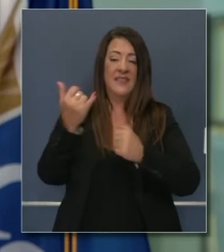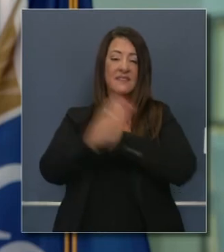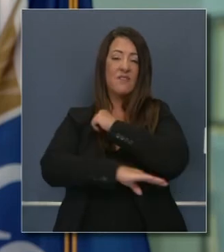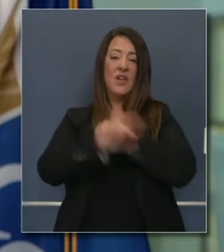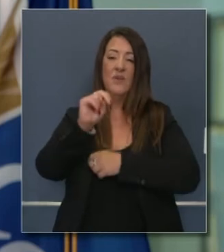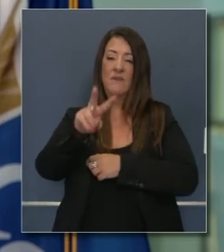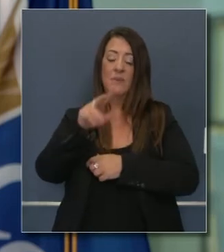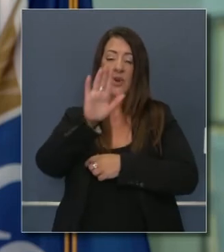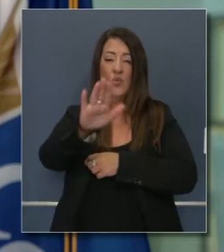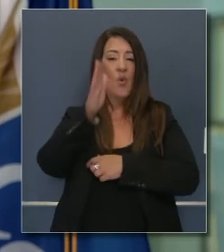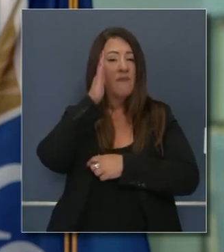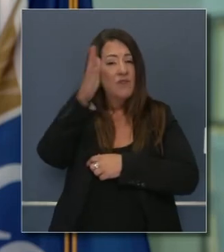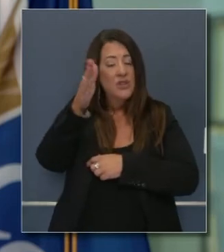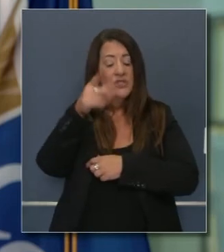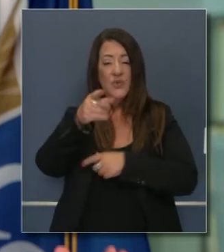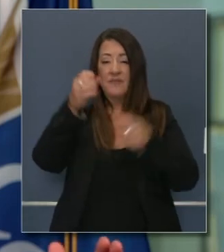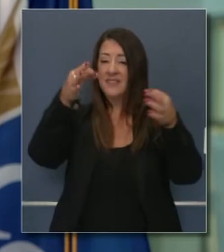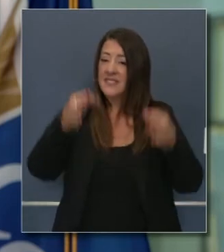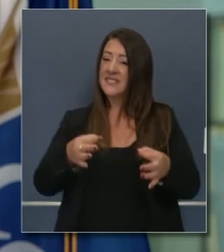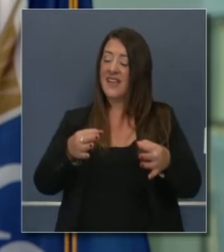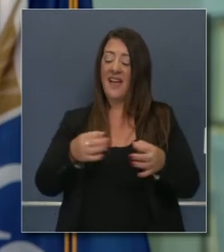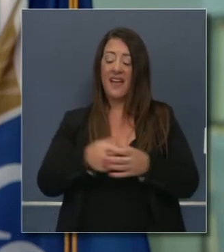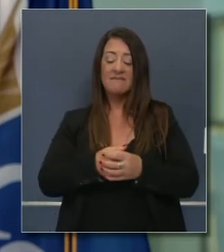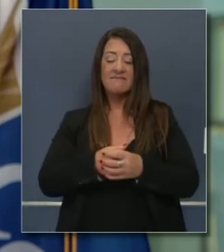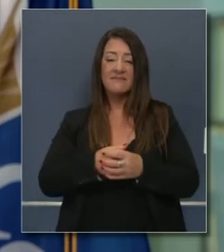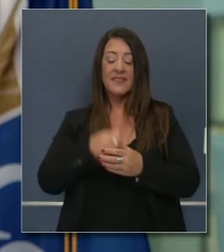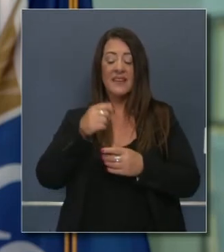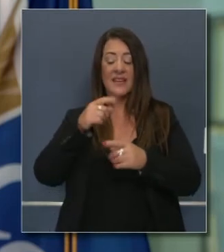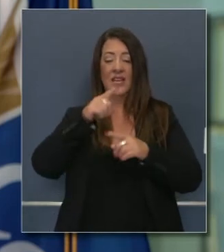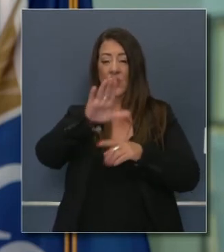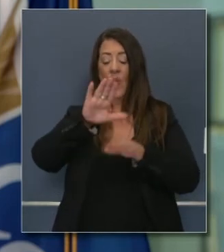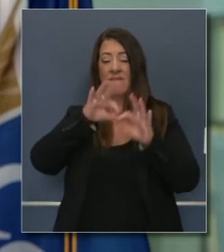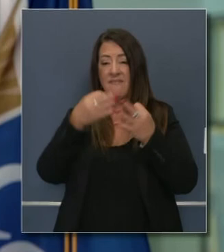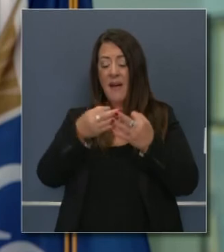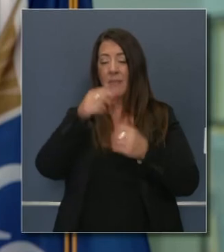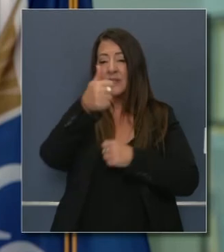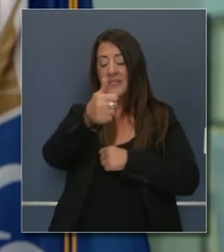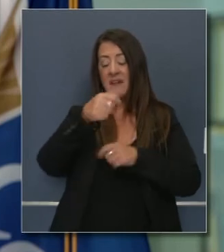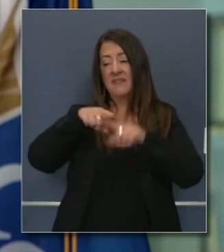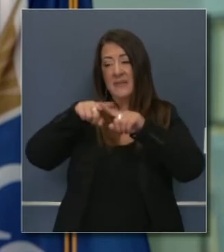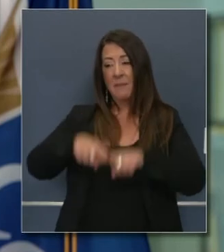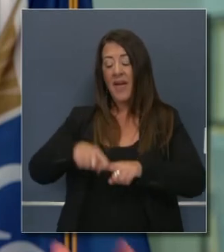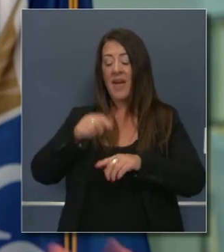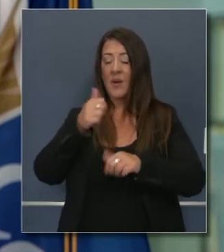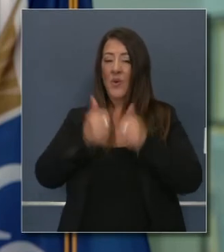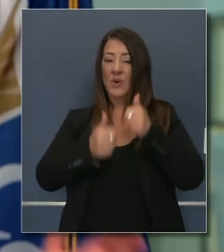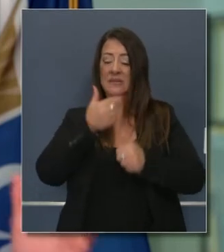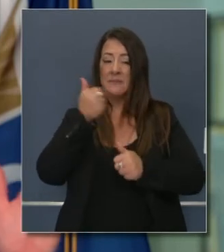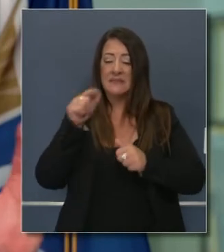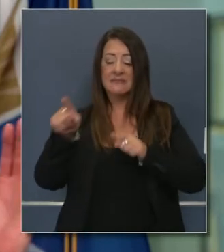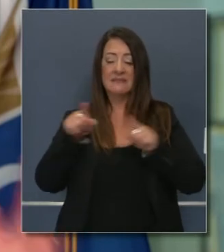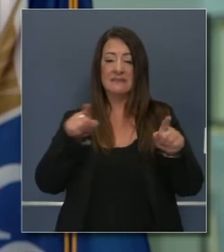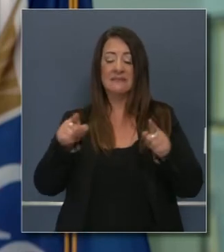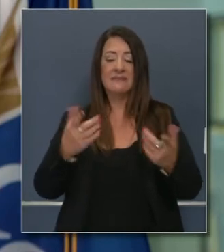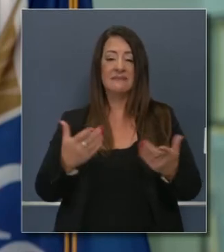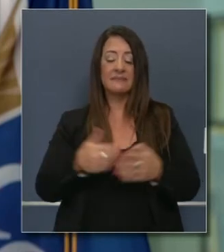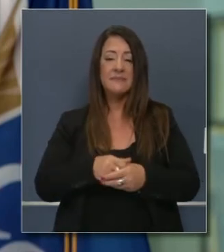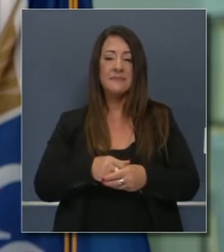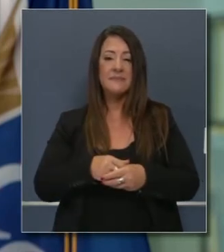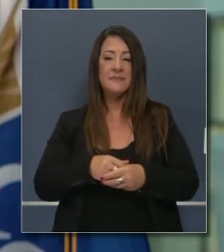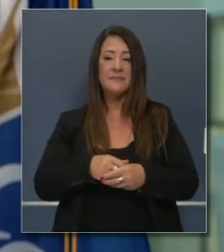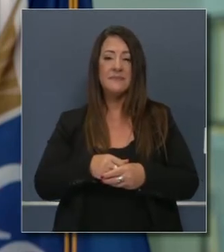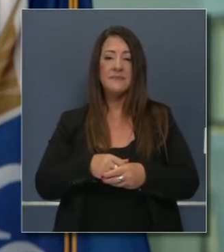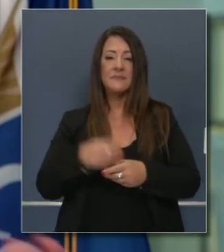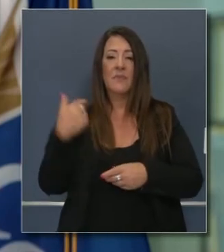a quien está preocupado por su futuro por su familia por su salud por la salud de su familia literalmente podemos ir hacia atrás